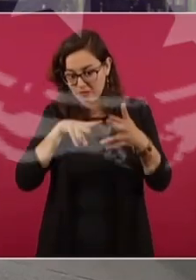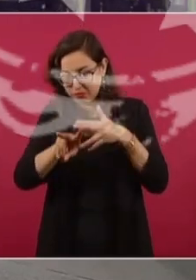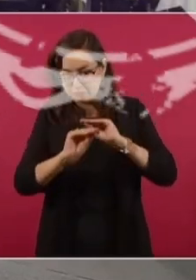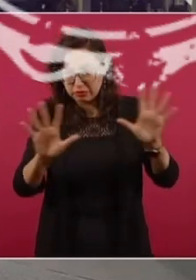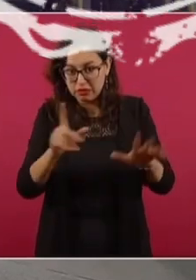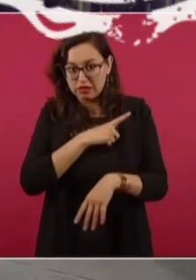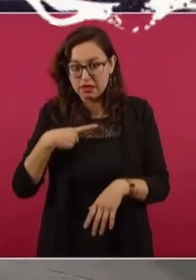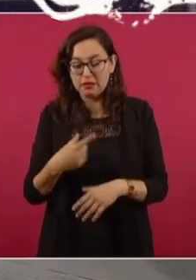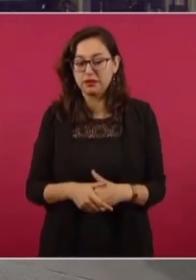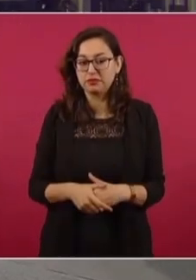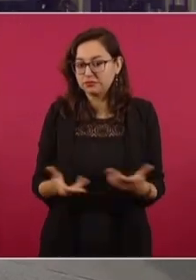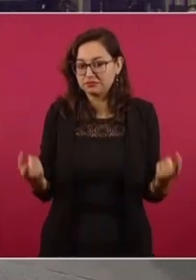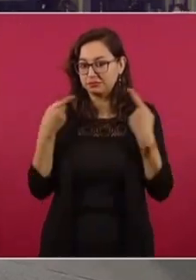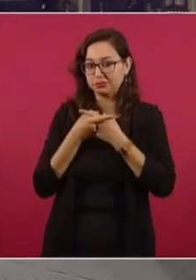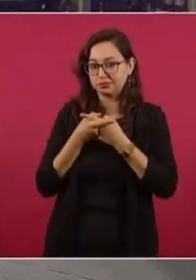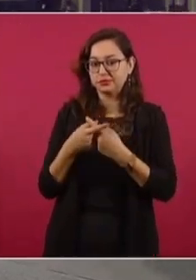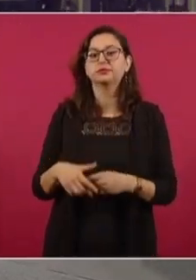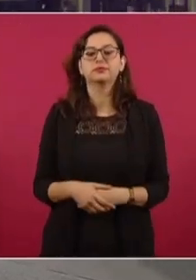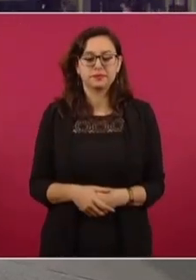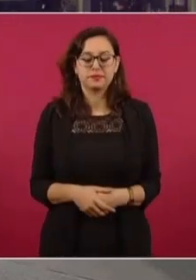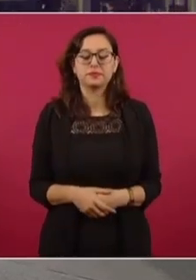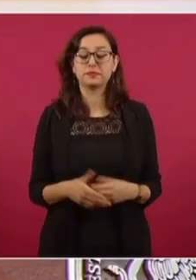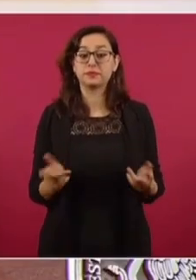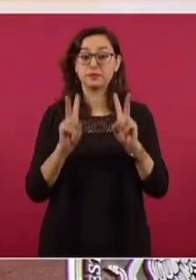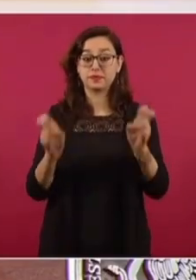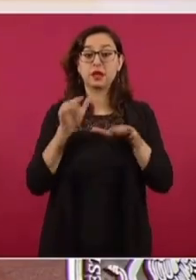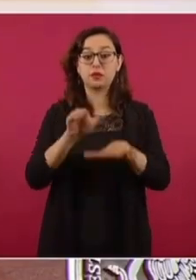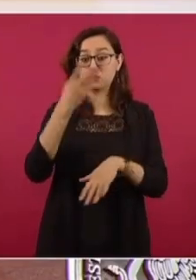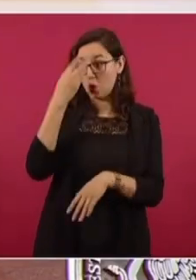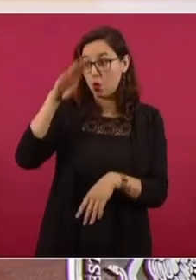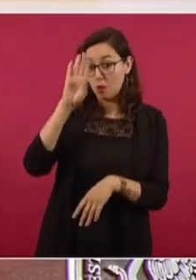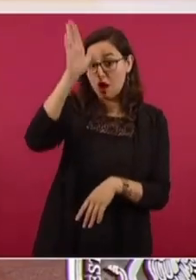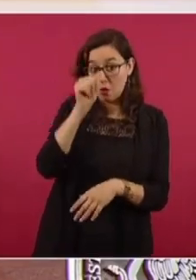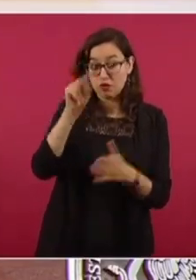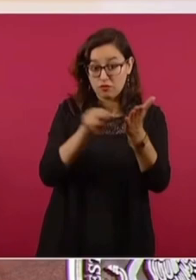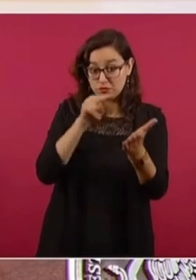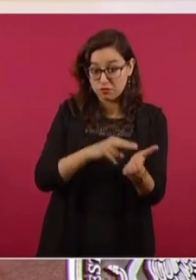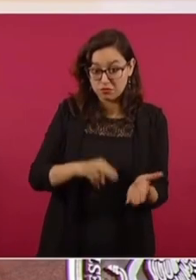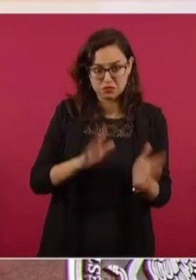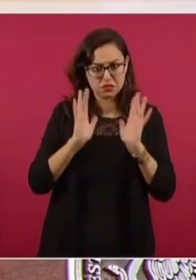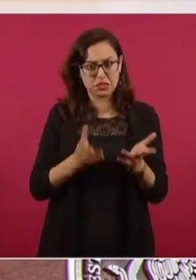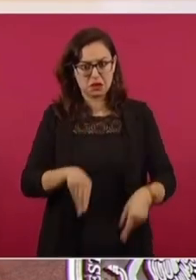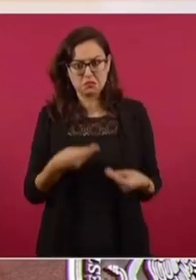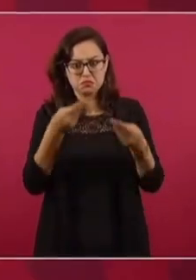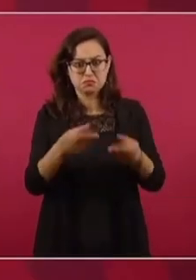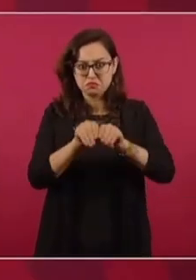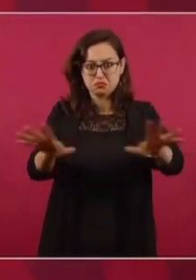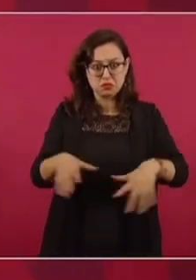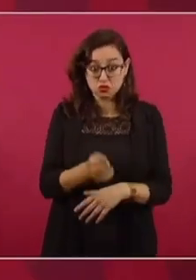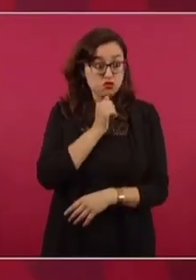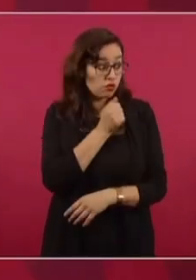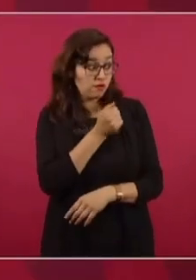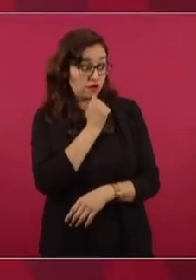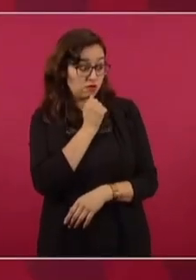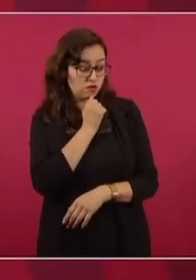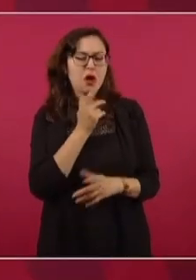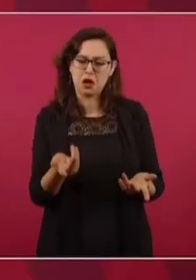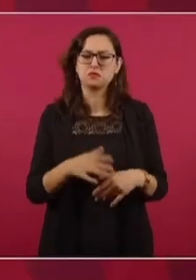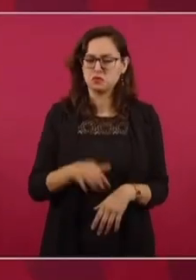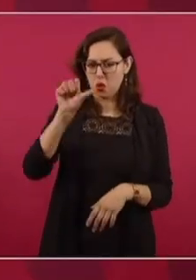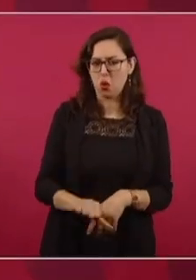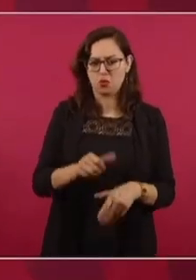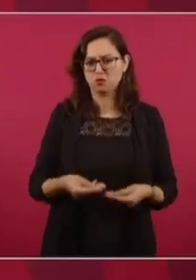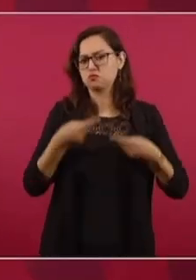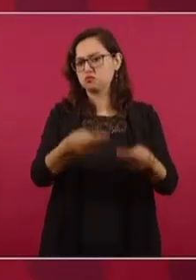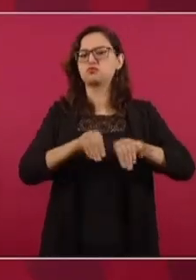En el primer caso, quedó de que ayer se iban a entregar los acuerdos que se firmaron. Si no se ha hecho, se entregan hoy. Firmamos